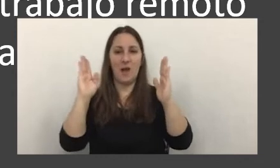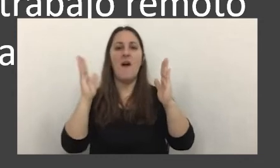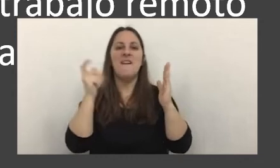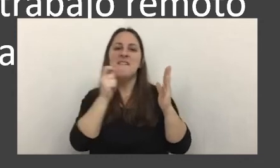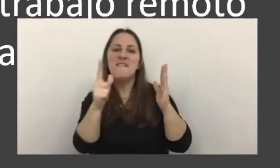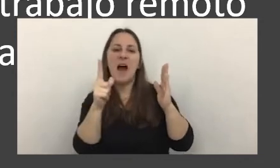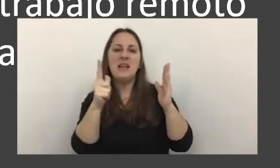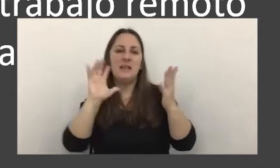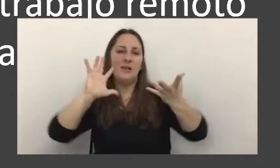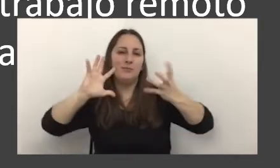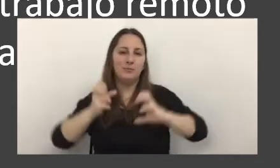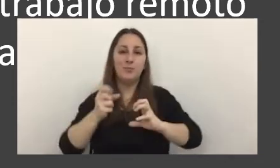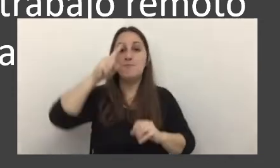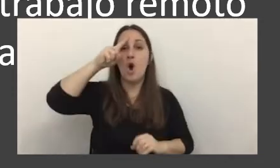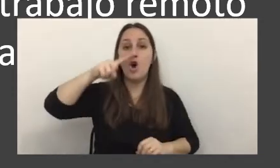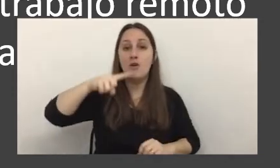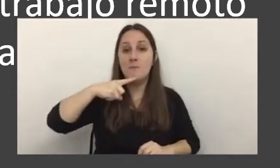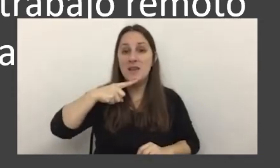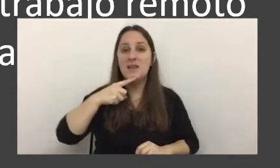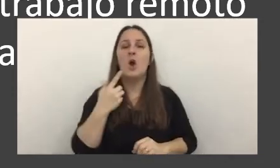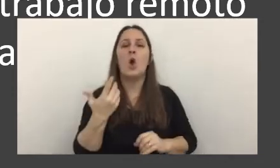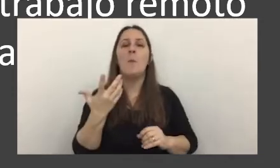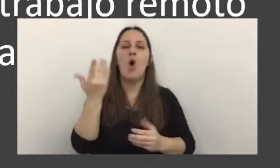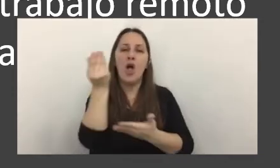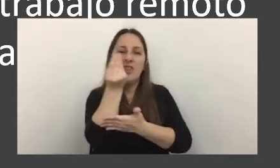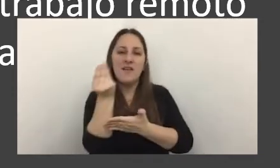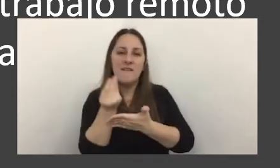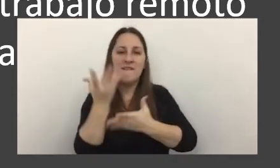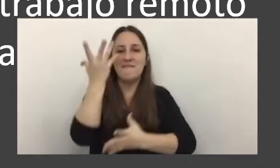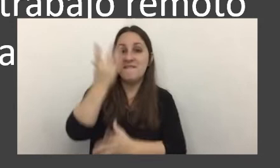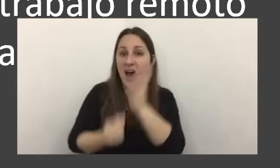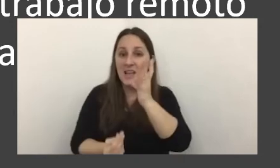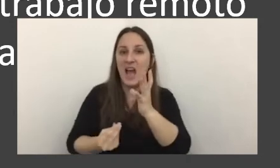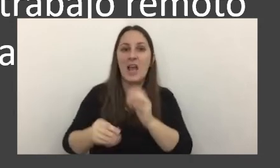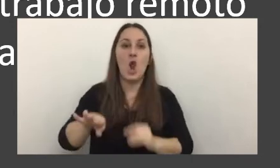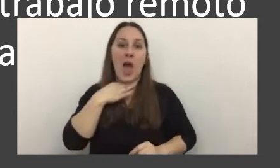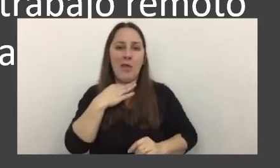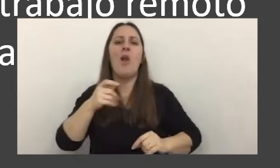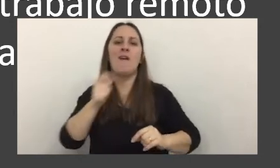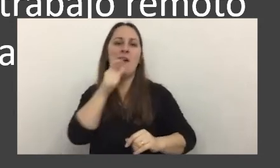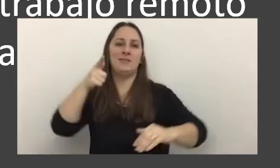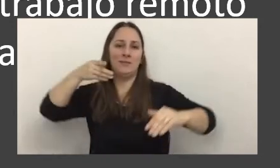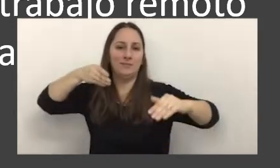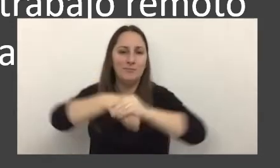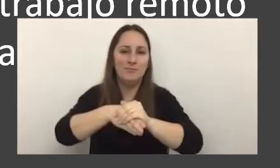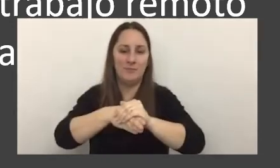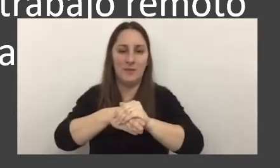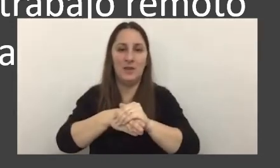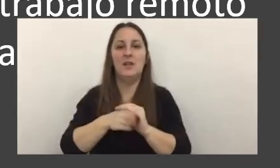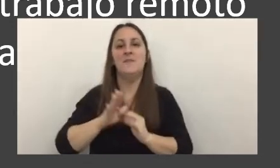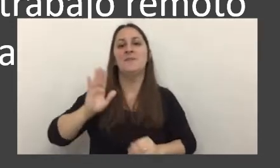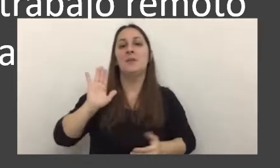vulnerabilidades por mes una vulnerabilidad es una falla de diseño que los ciberdelincuentes explotan y amenaza